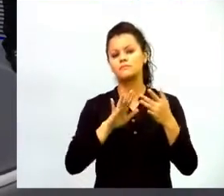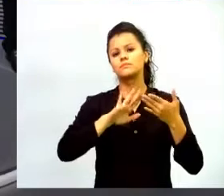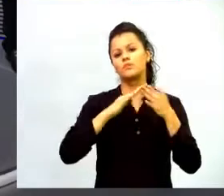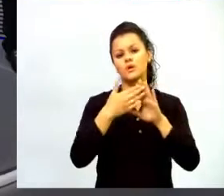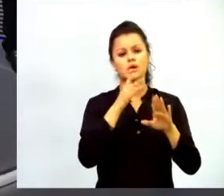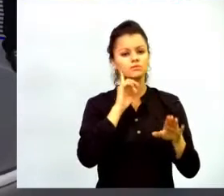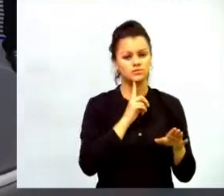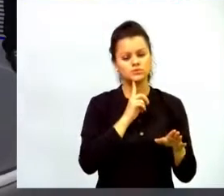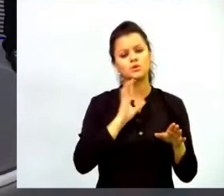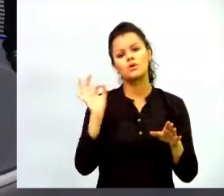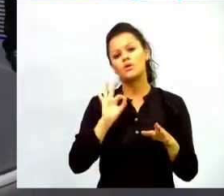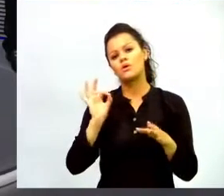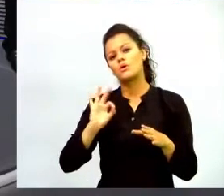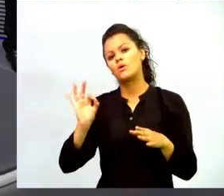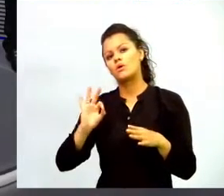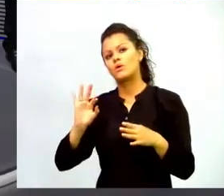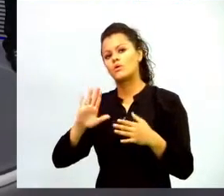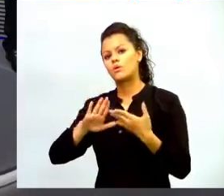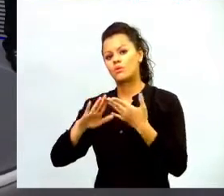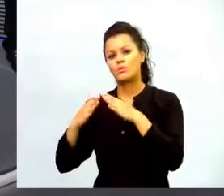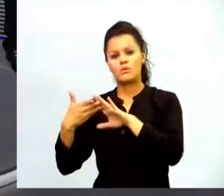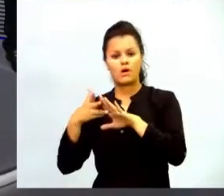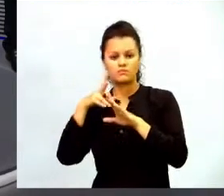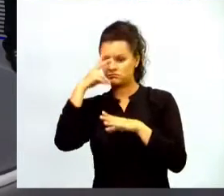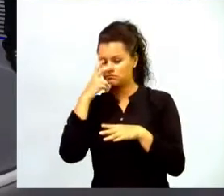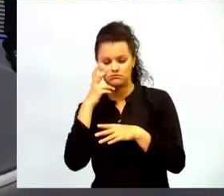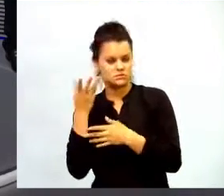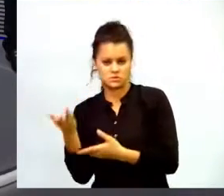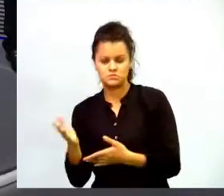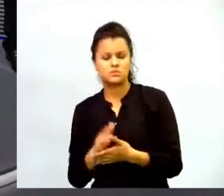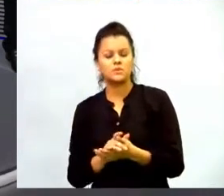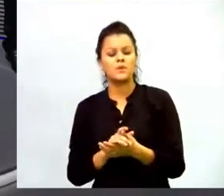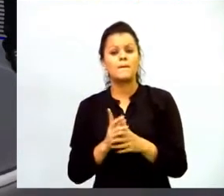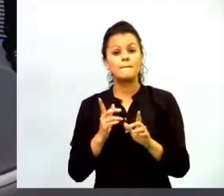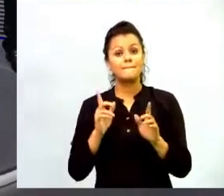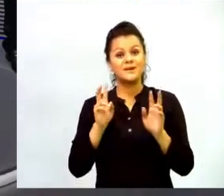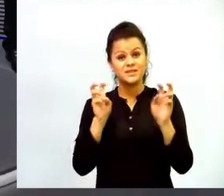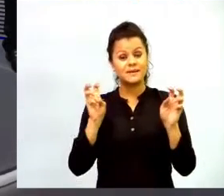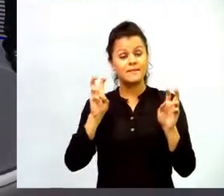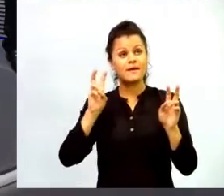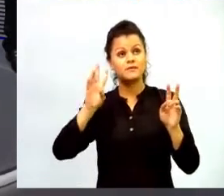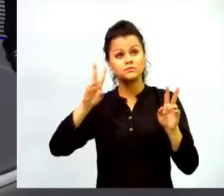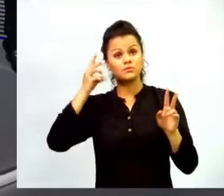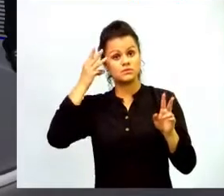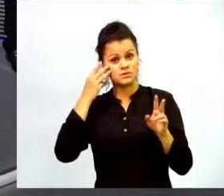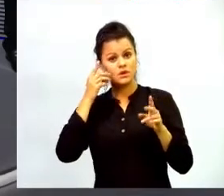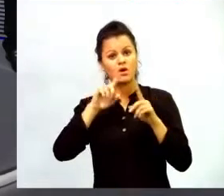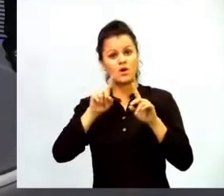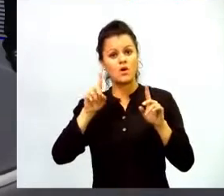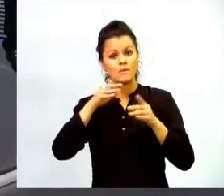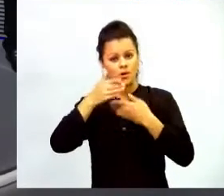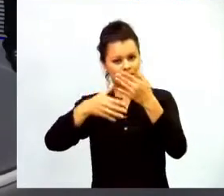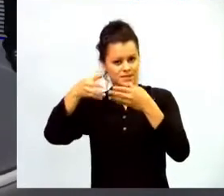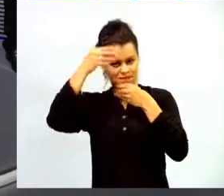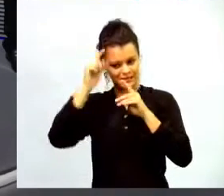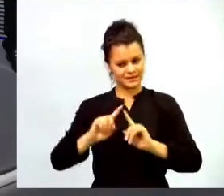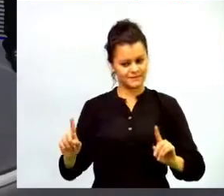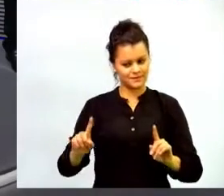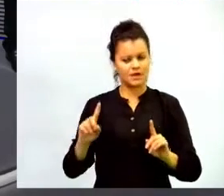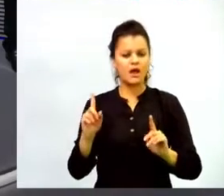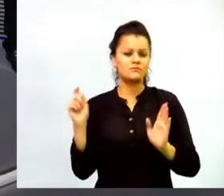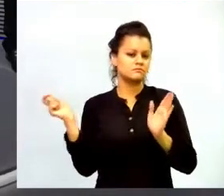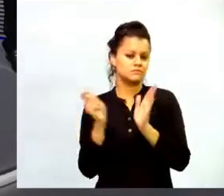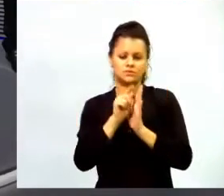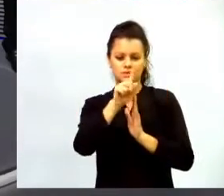o comunidad con discapacidad visual pero en el tema de síndrome de Down o de diferencia en los procesos de aprendizaje la clave está en la